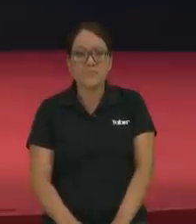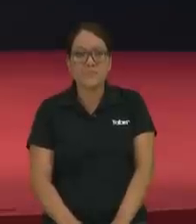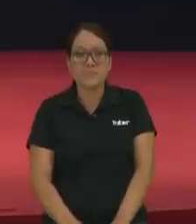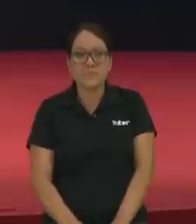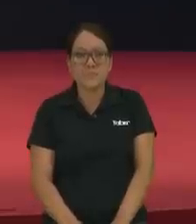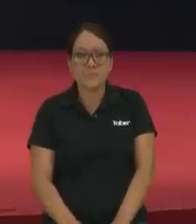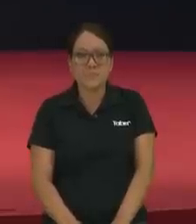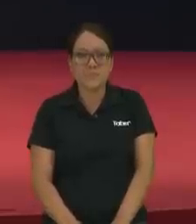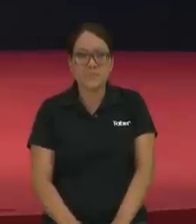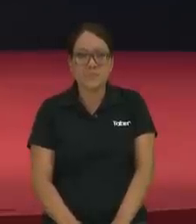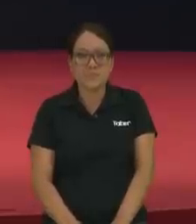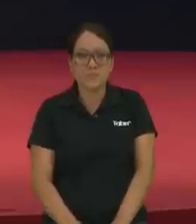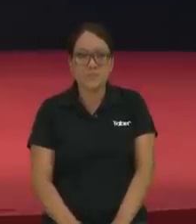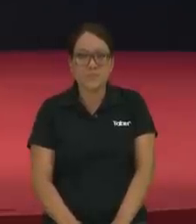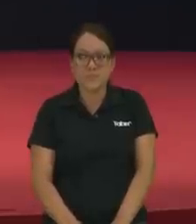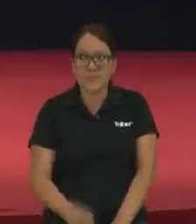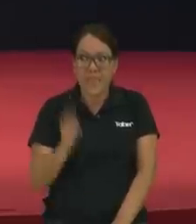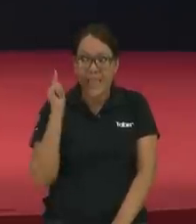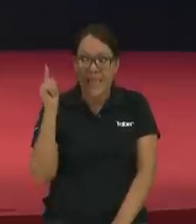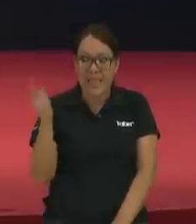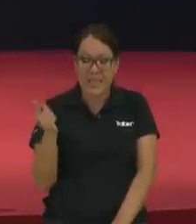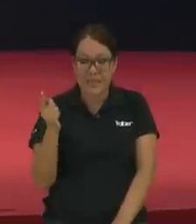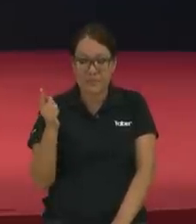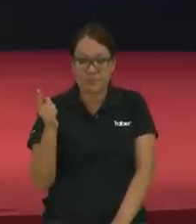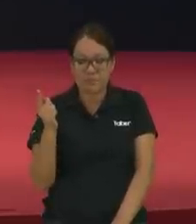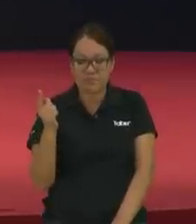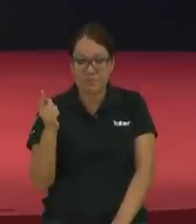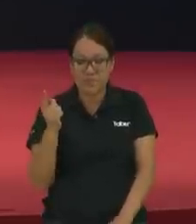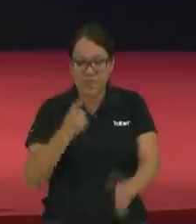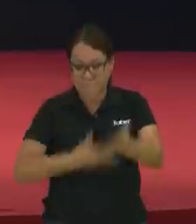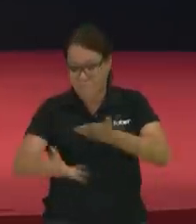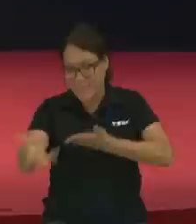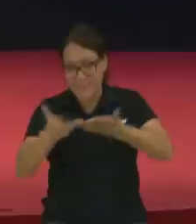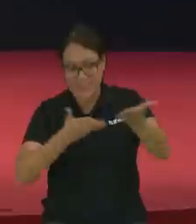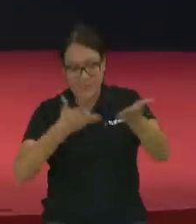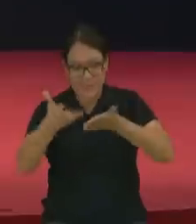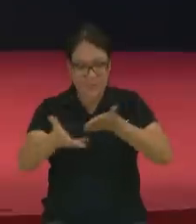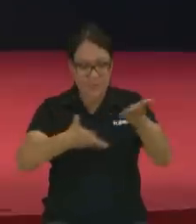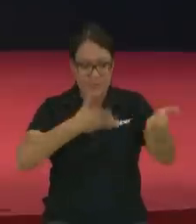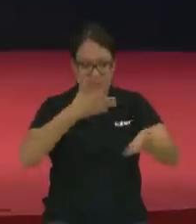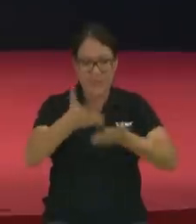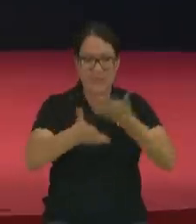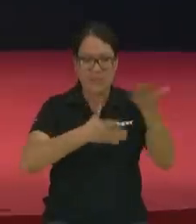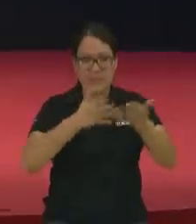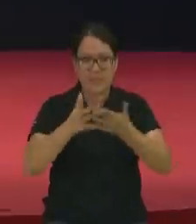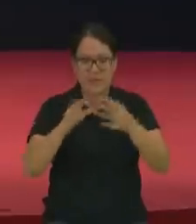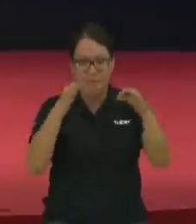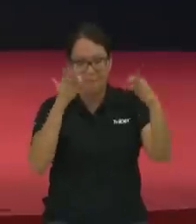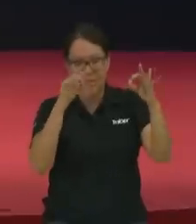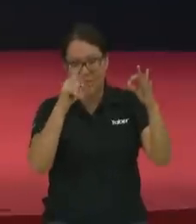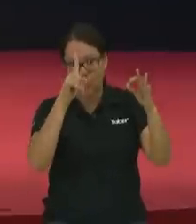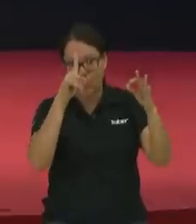este fregado vendía billetes de a dólar en la radio billetes de a dólar vendía los vendía los billetes de a dólar